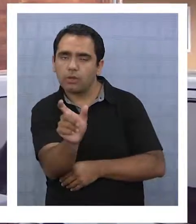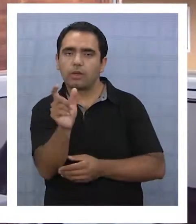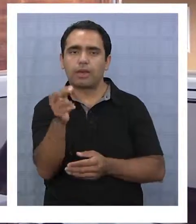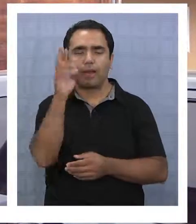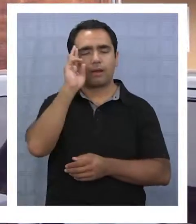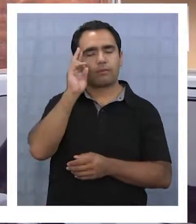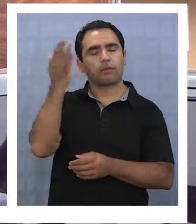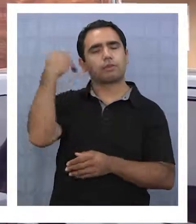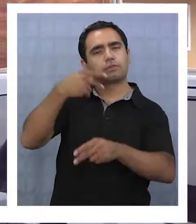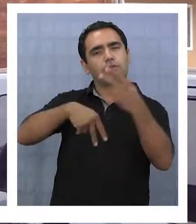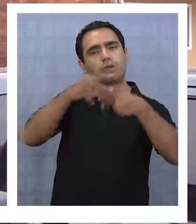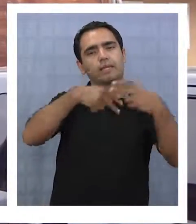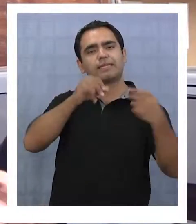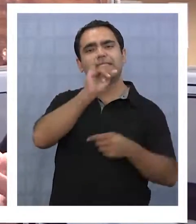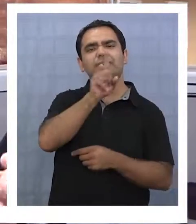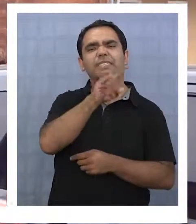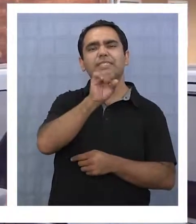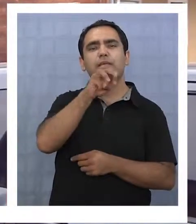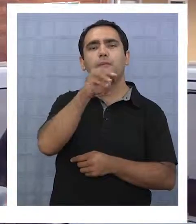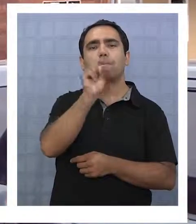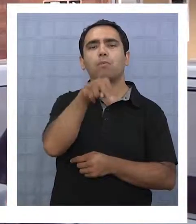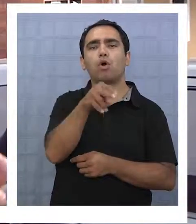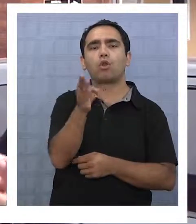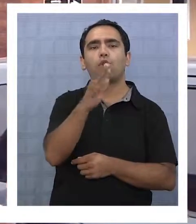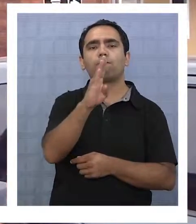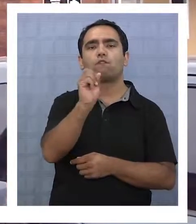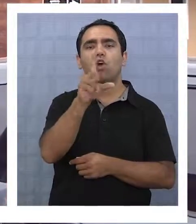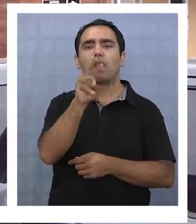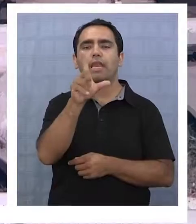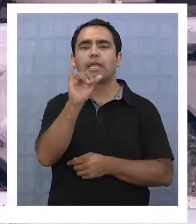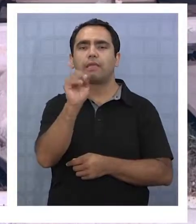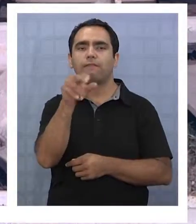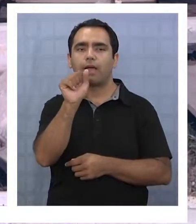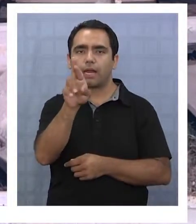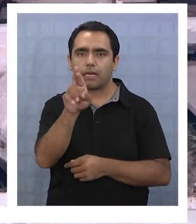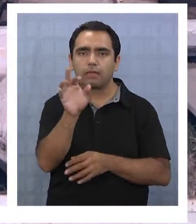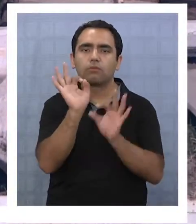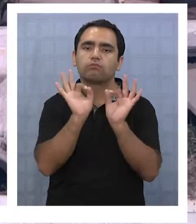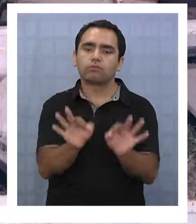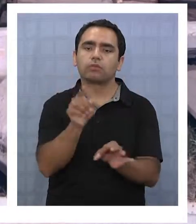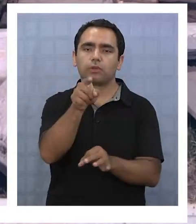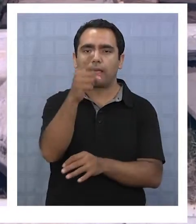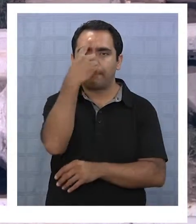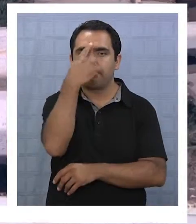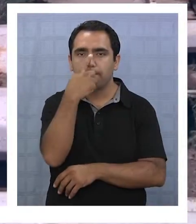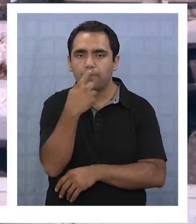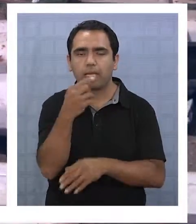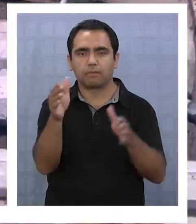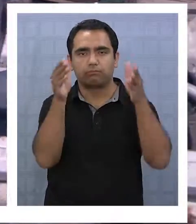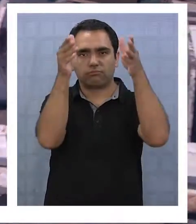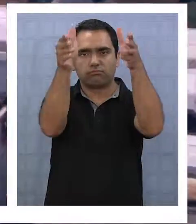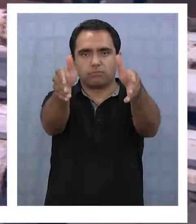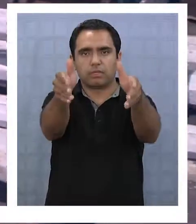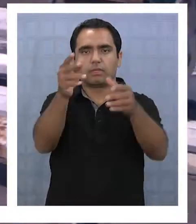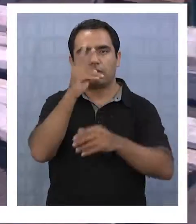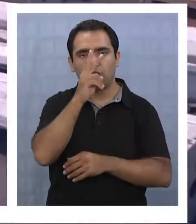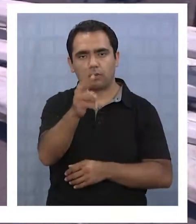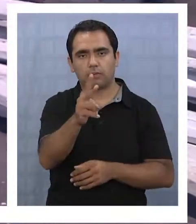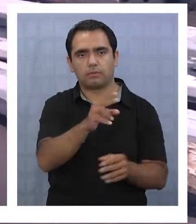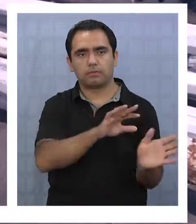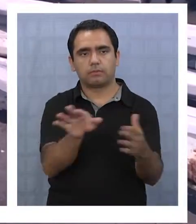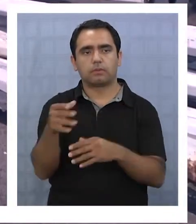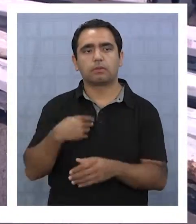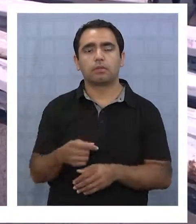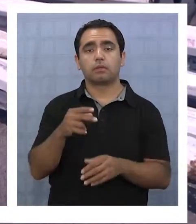Perú, qué sé yo, que la figura de Simón Bolívar homenajeera. Y que esté justamente esta figura, este busto, esté ubicado justamente en ese sector.